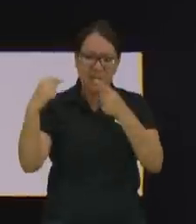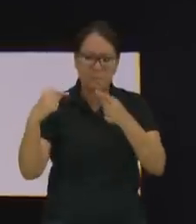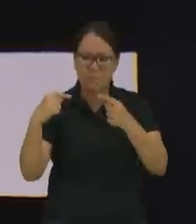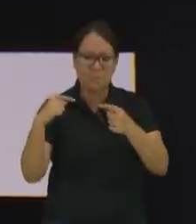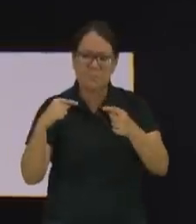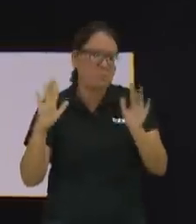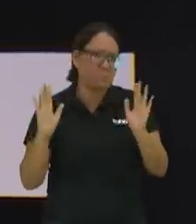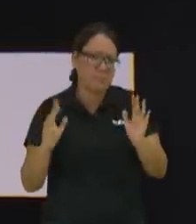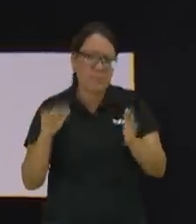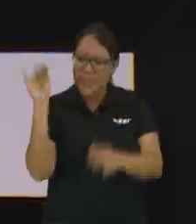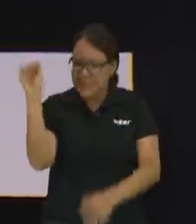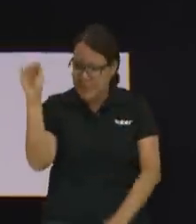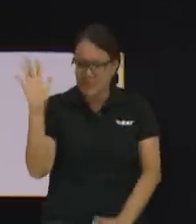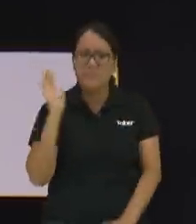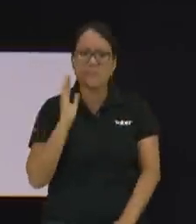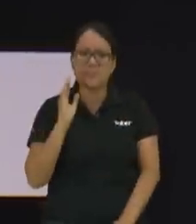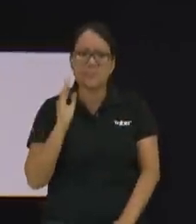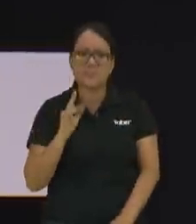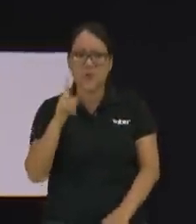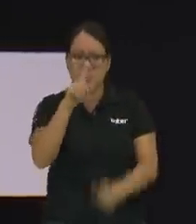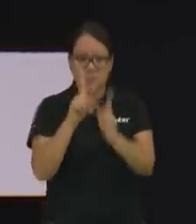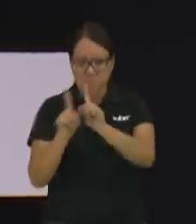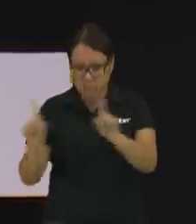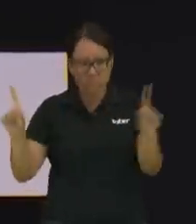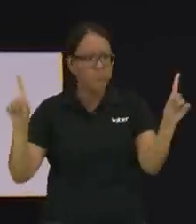hermano siga su camino